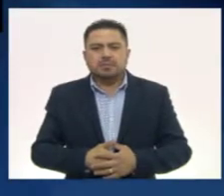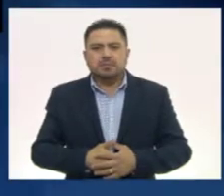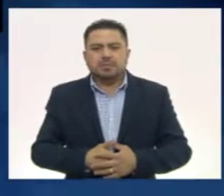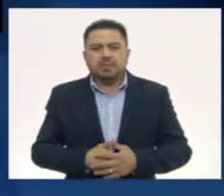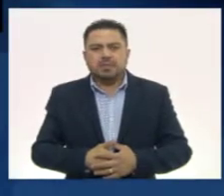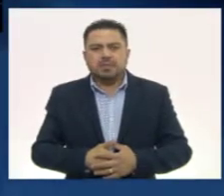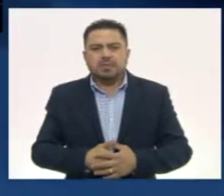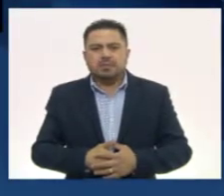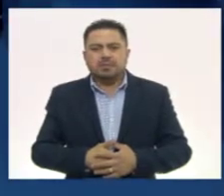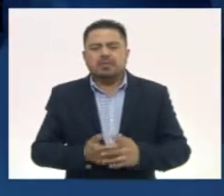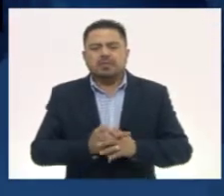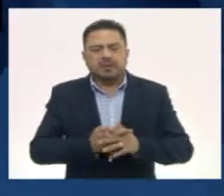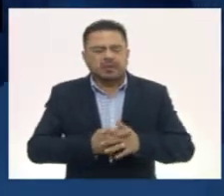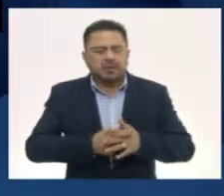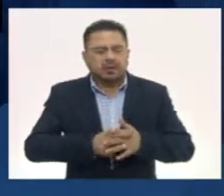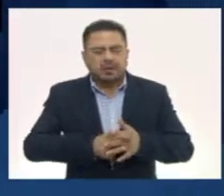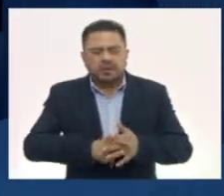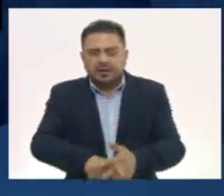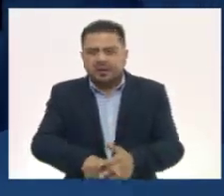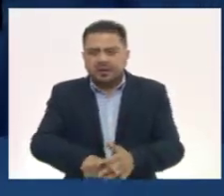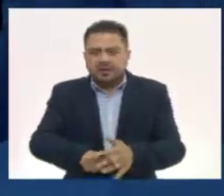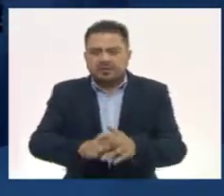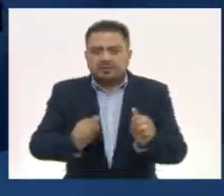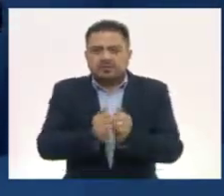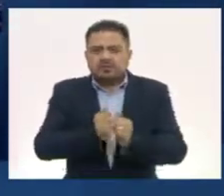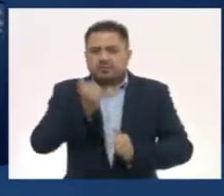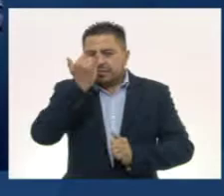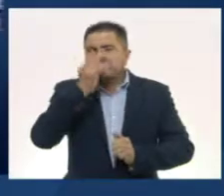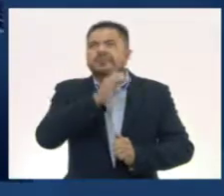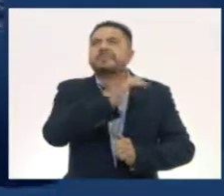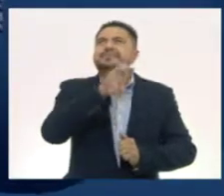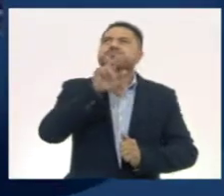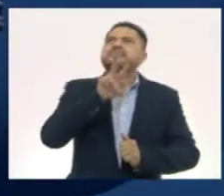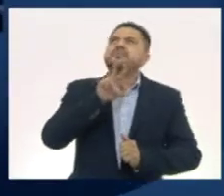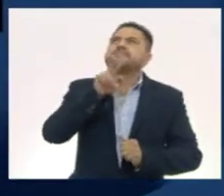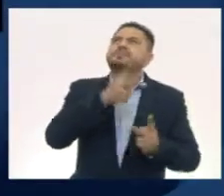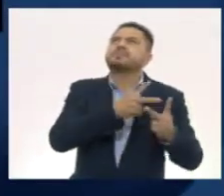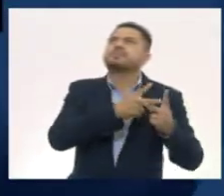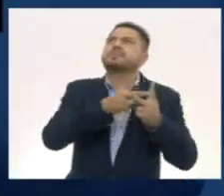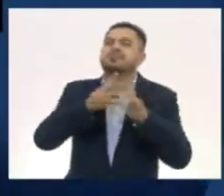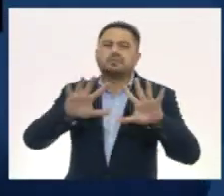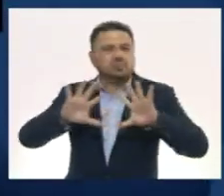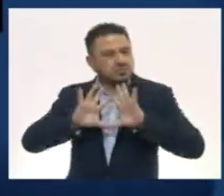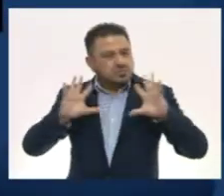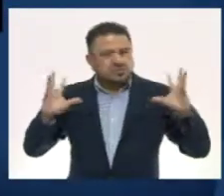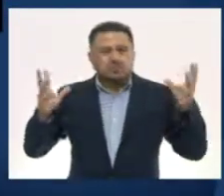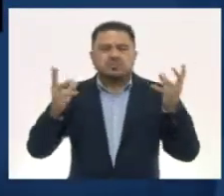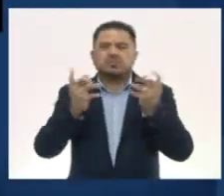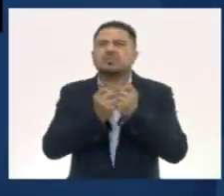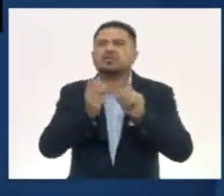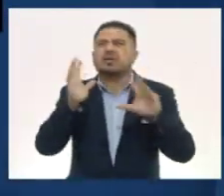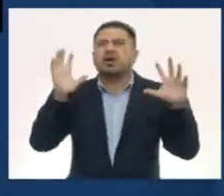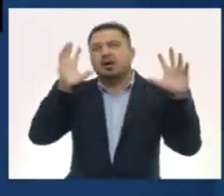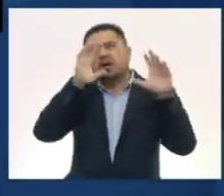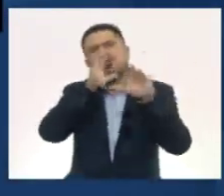En un principio, en el rostro del cielo, todo estaba oscuro.